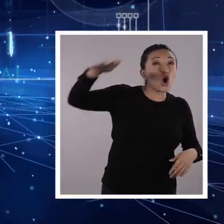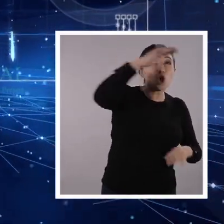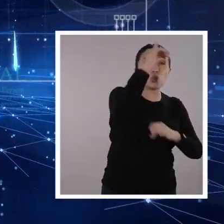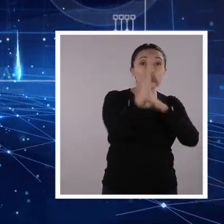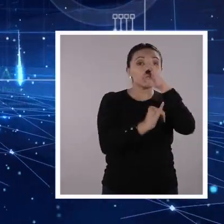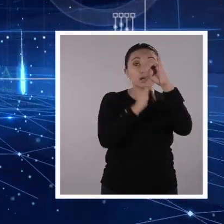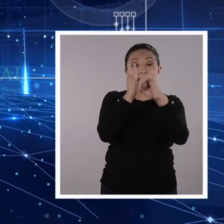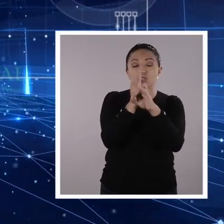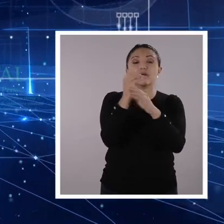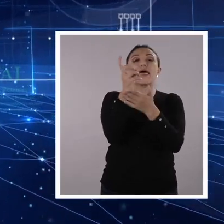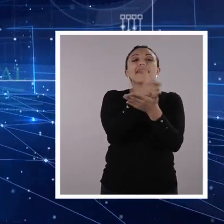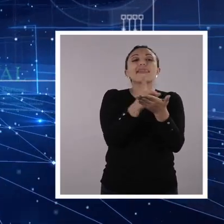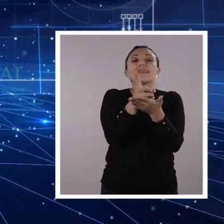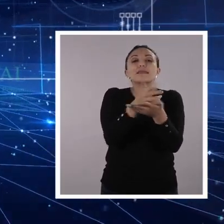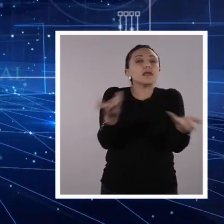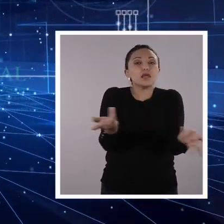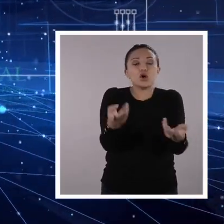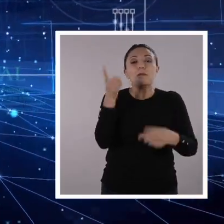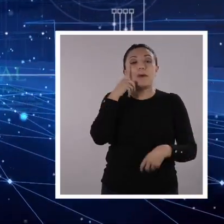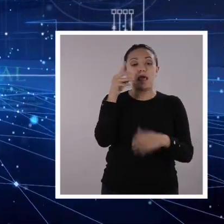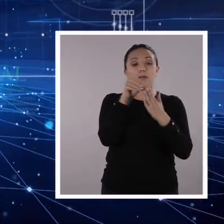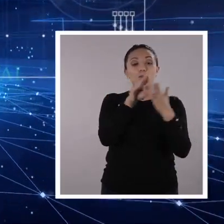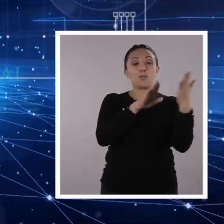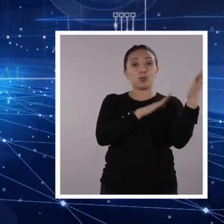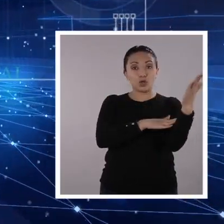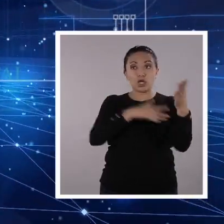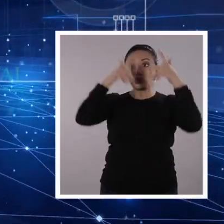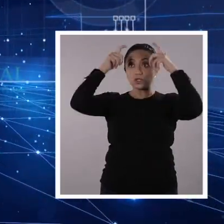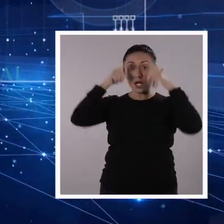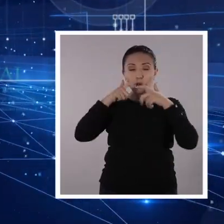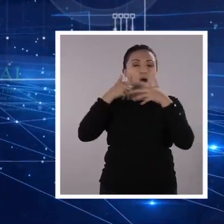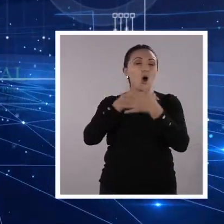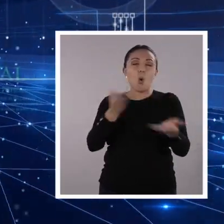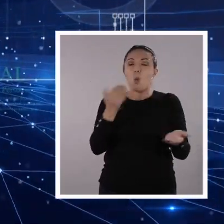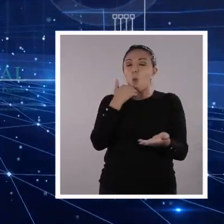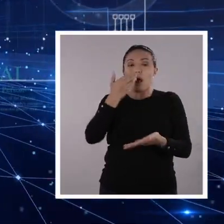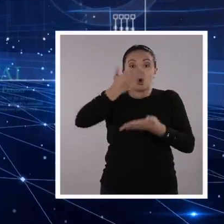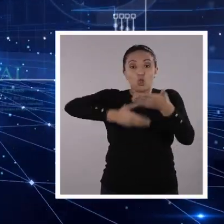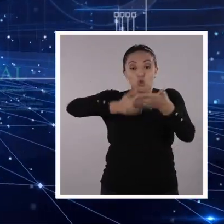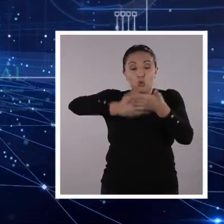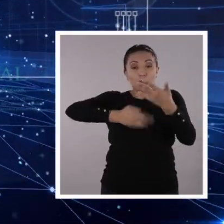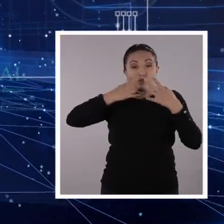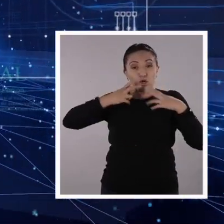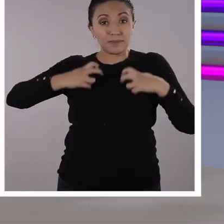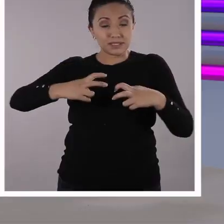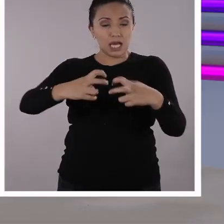diseñadas especialmente para proyectos de grado o cualquier tipo de documentos de investigación.